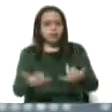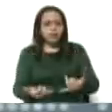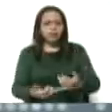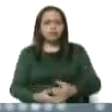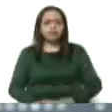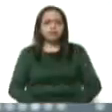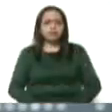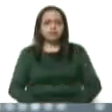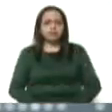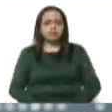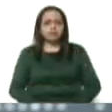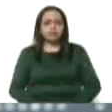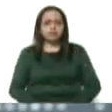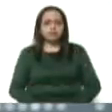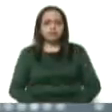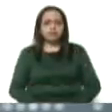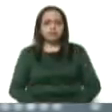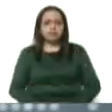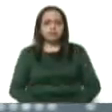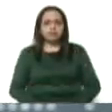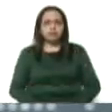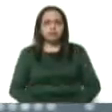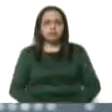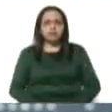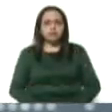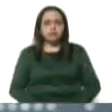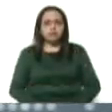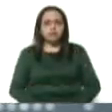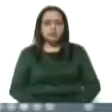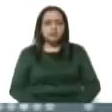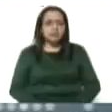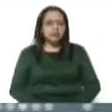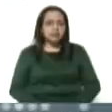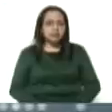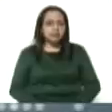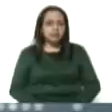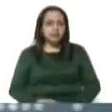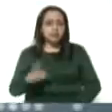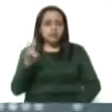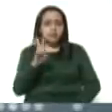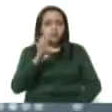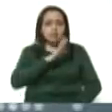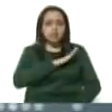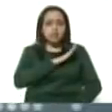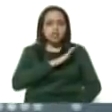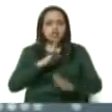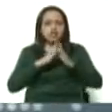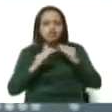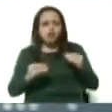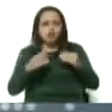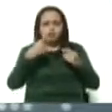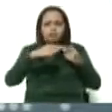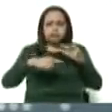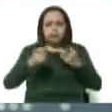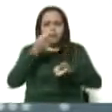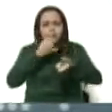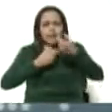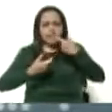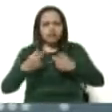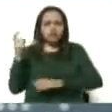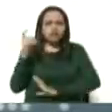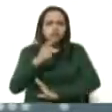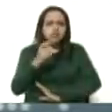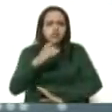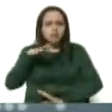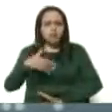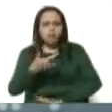Se encuentra sí con un arsenal terapéutico necesario y suficiente. Venezuela cuenta con todos los medicamentos que se requieren